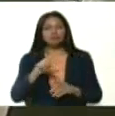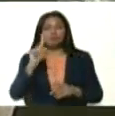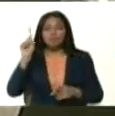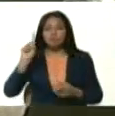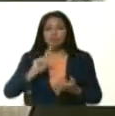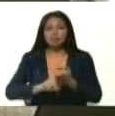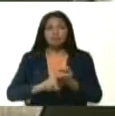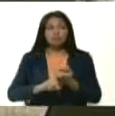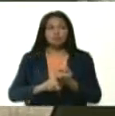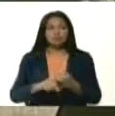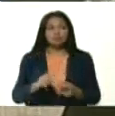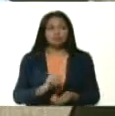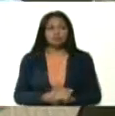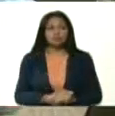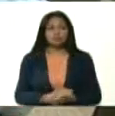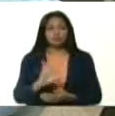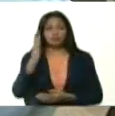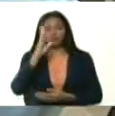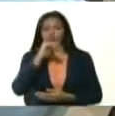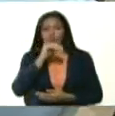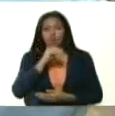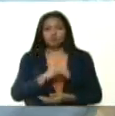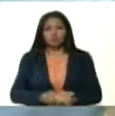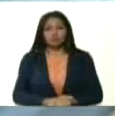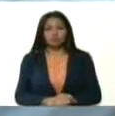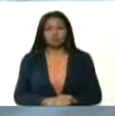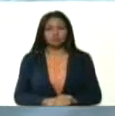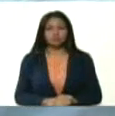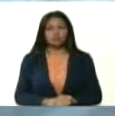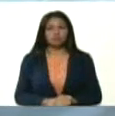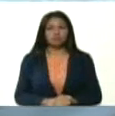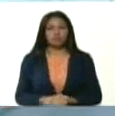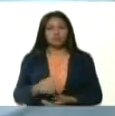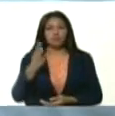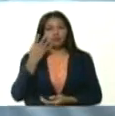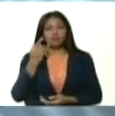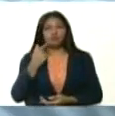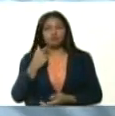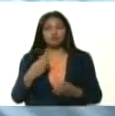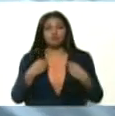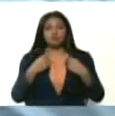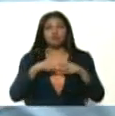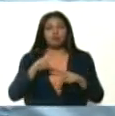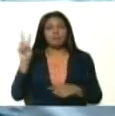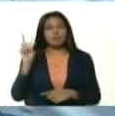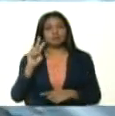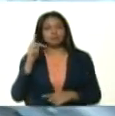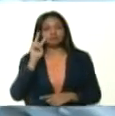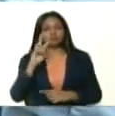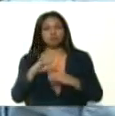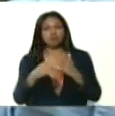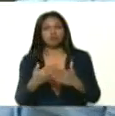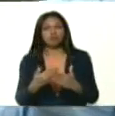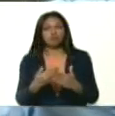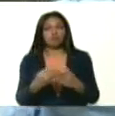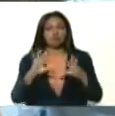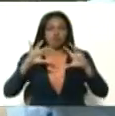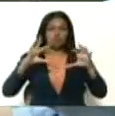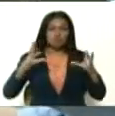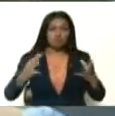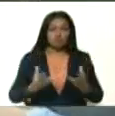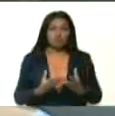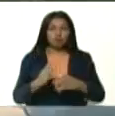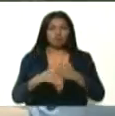combatienta, sin duda, el papel que está jugando Venezuela en medio de esta pandemia